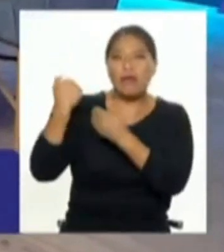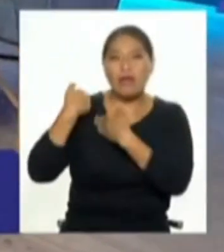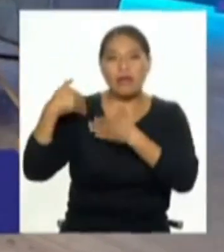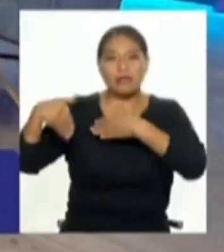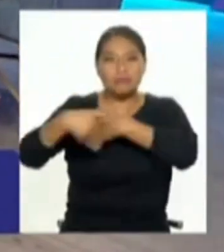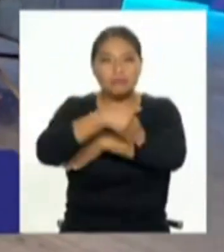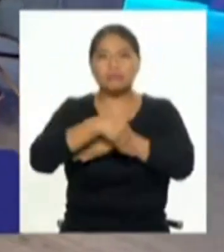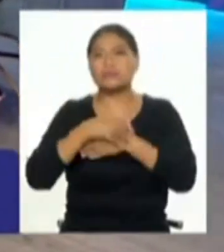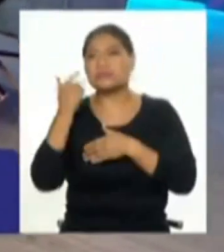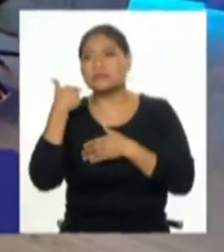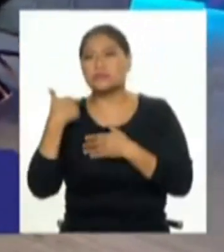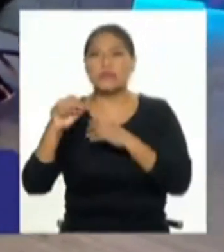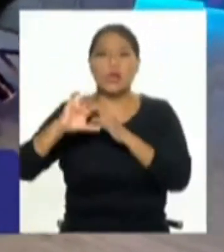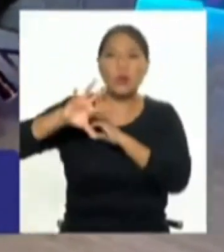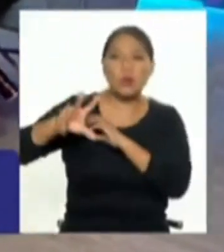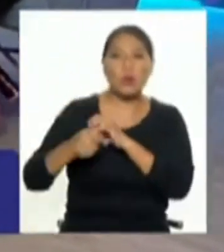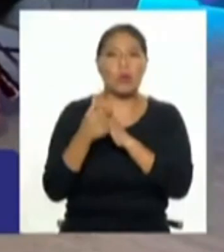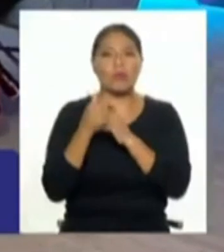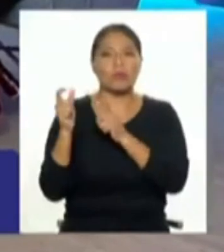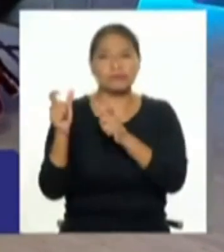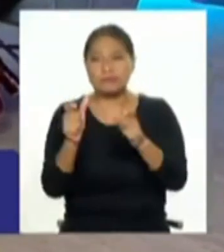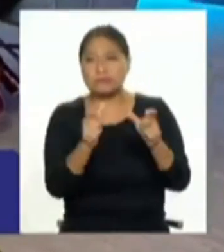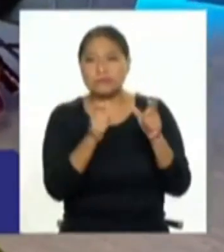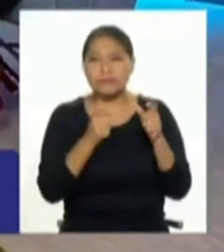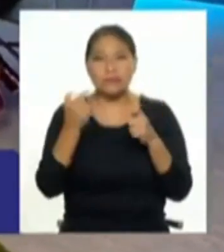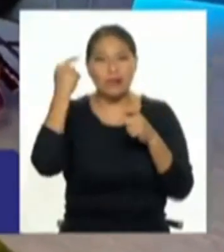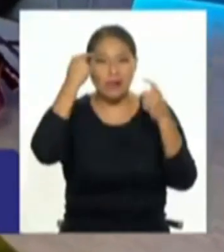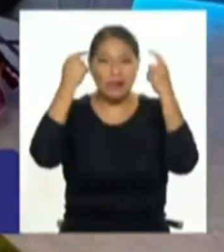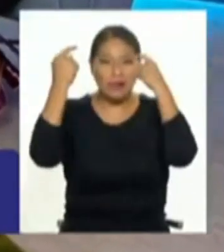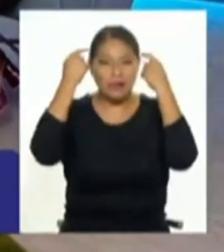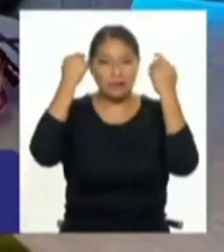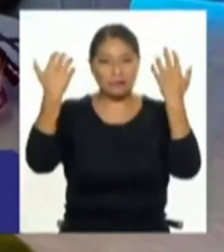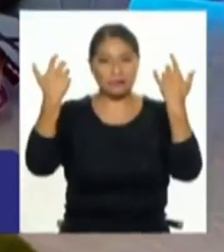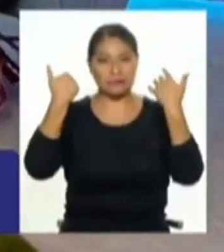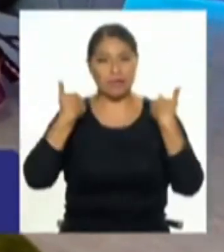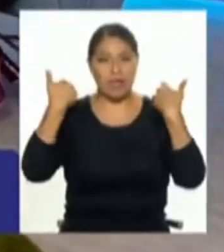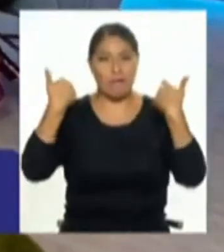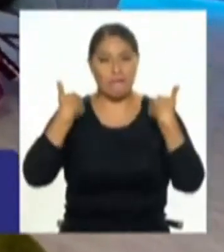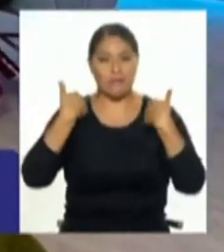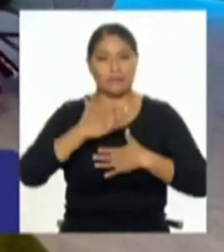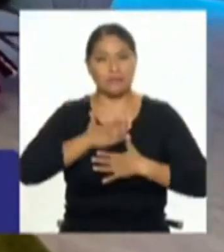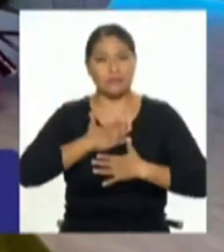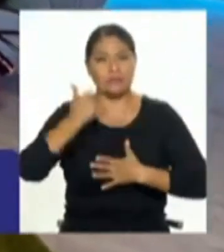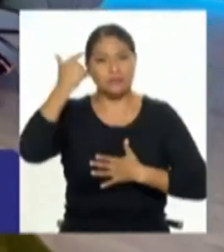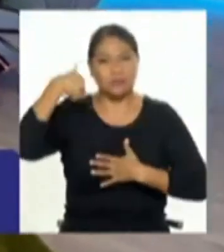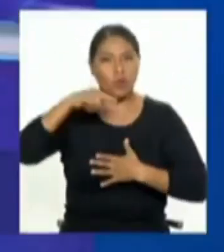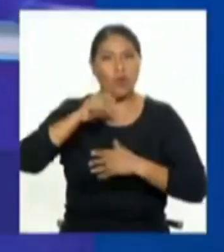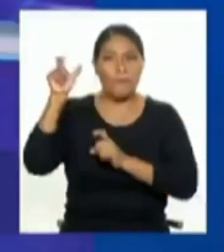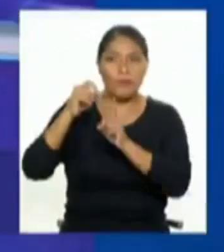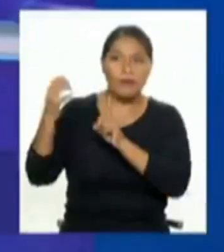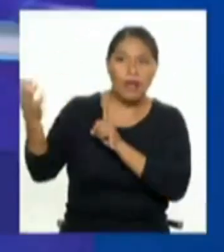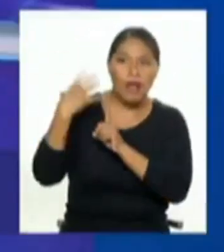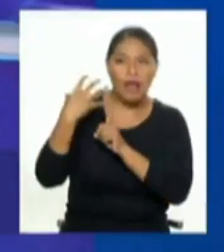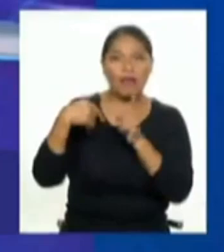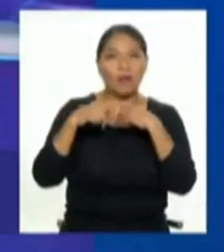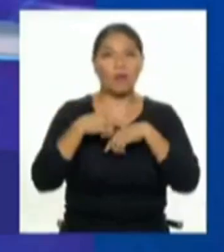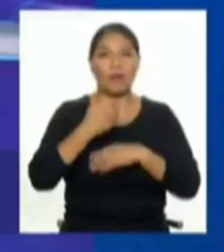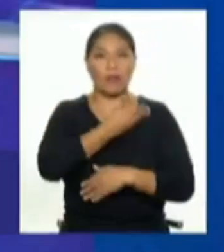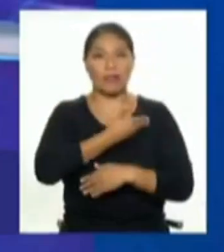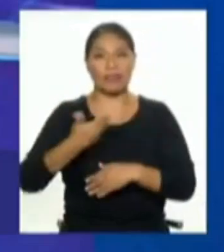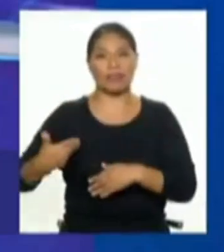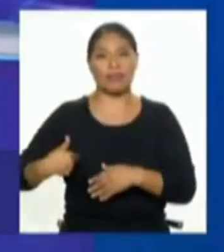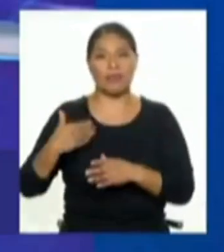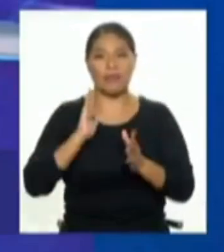tienen que enfrentar diariamente la delincuencia inclusive los insultos de la gente la incomprensión la falta de atención desde el Estado